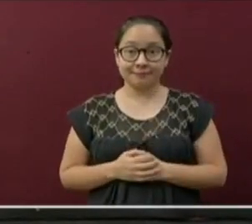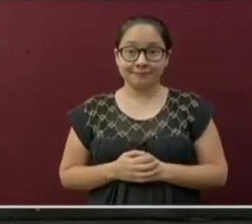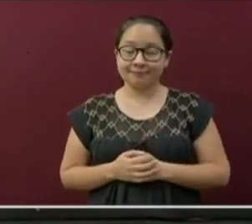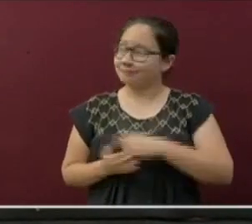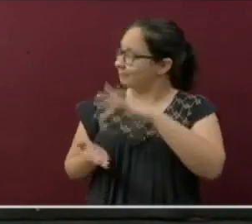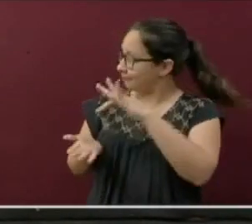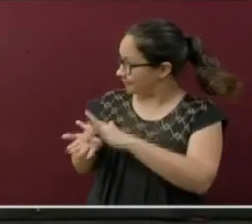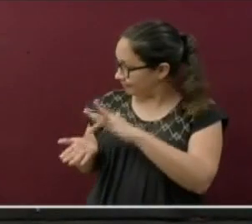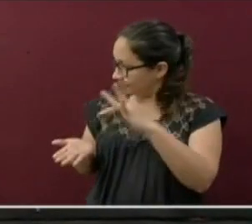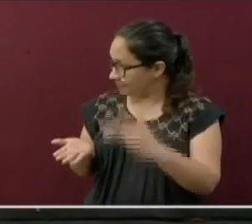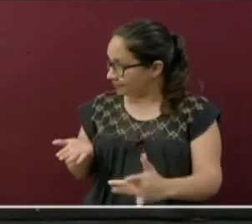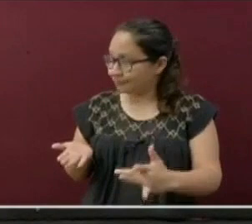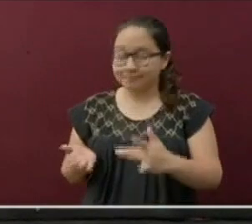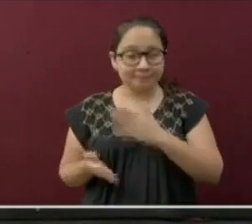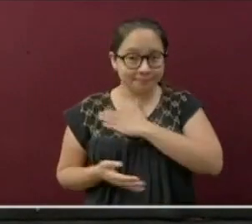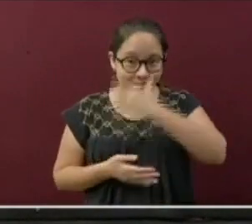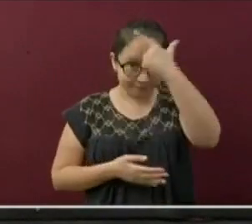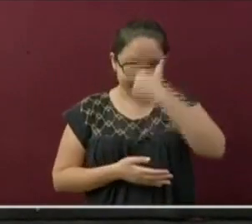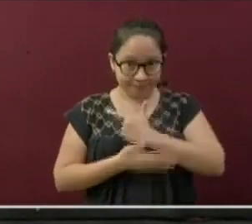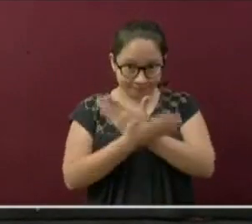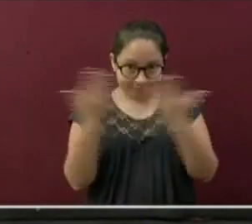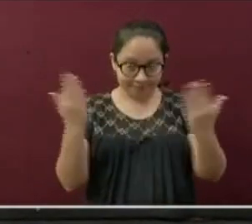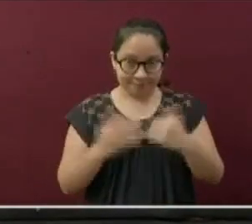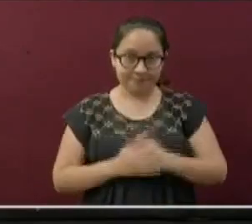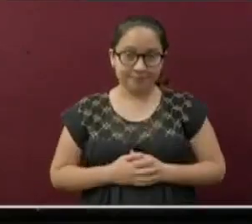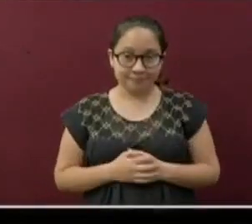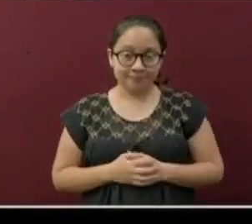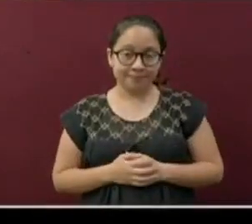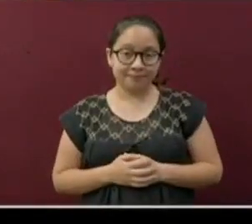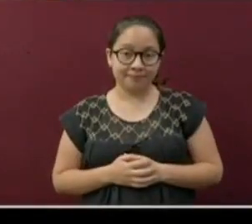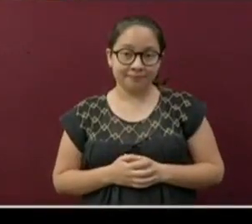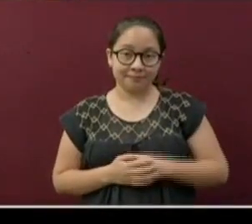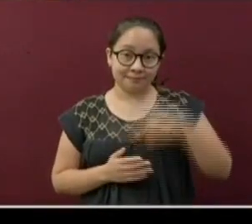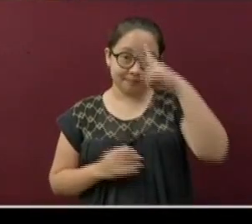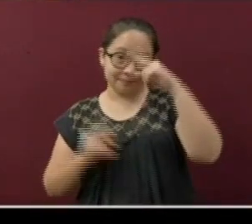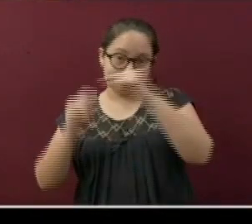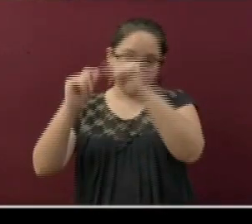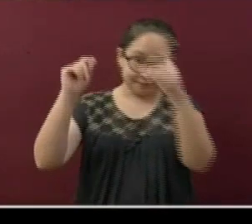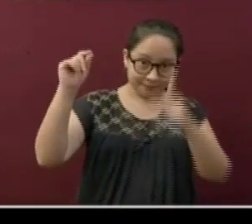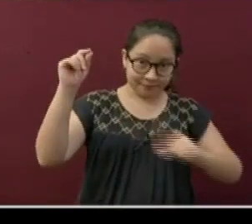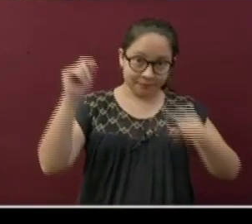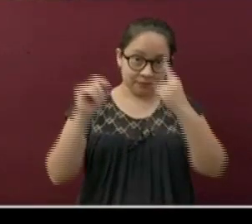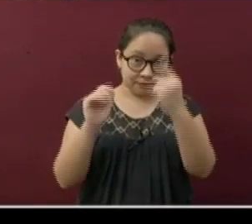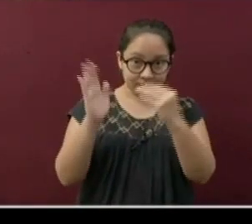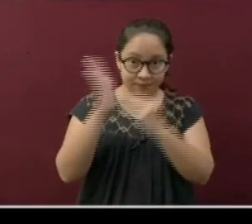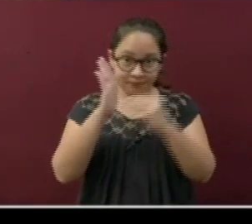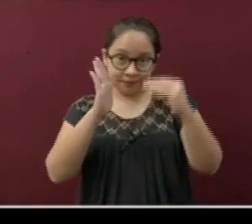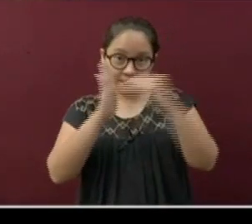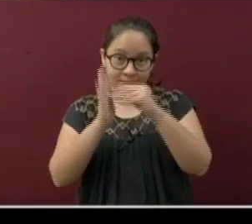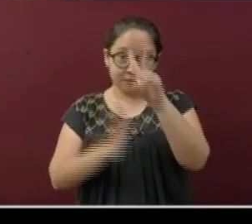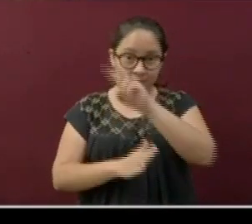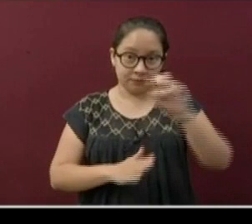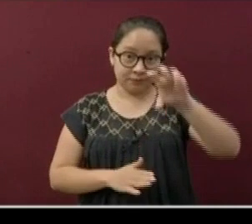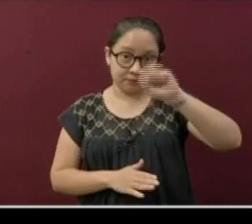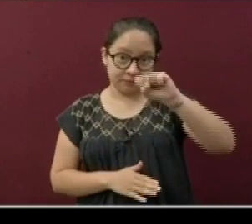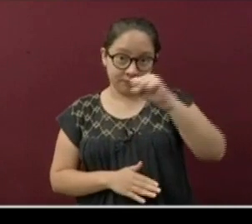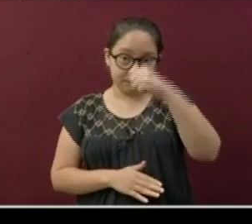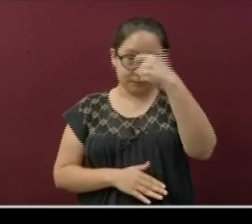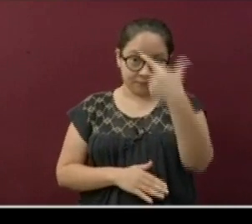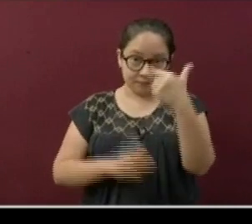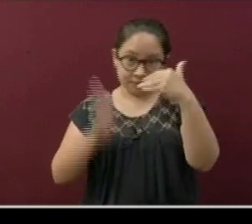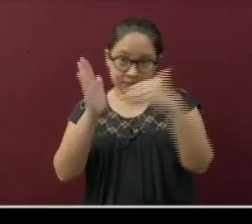Gracias, doctor. Buenas noches a todos. Les informo que son 1.267